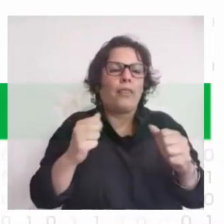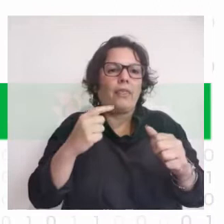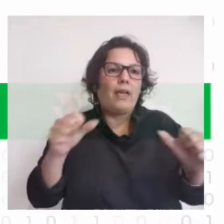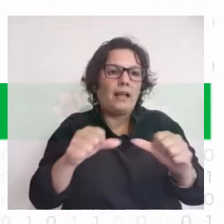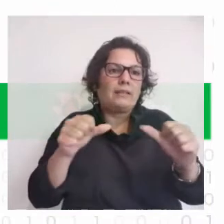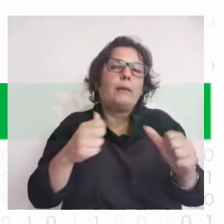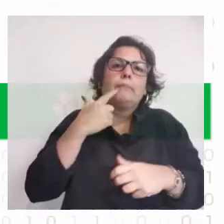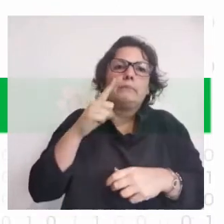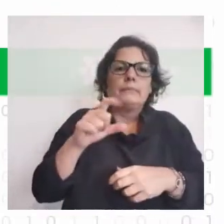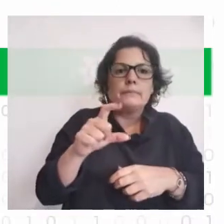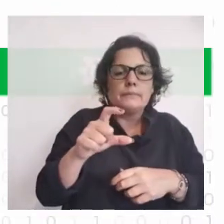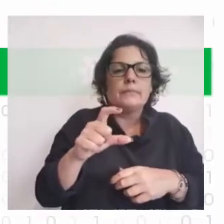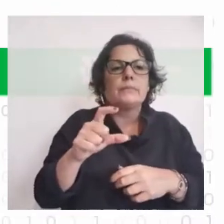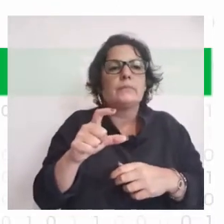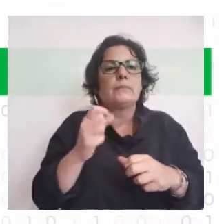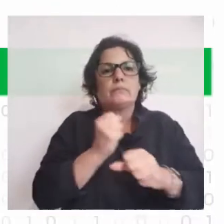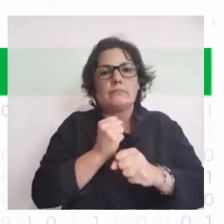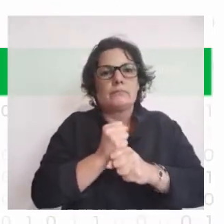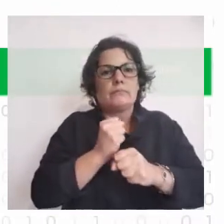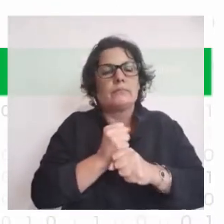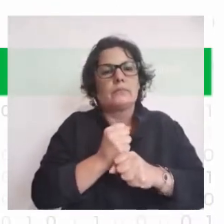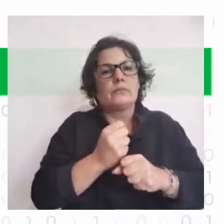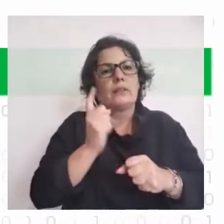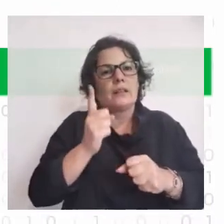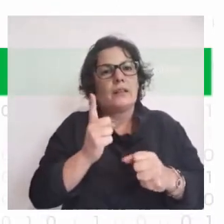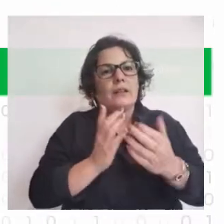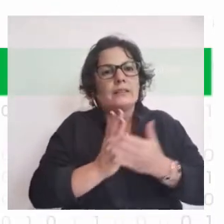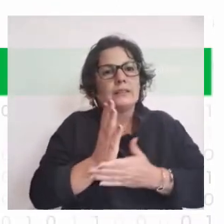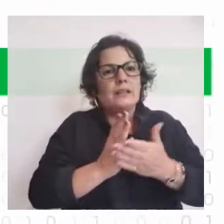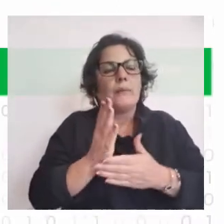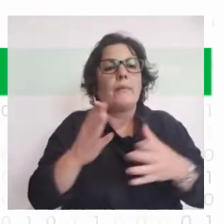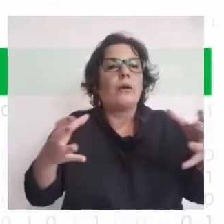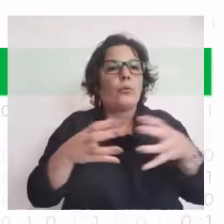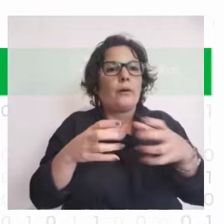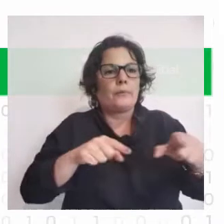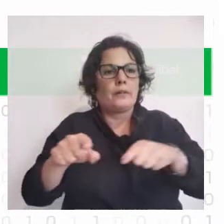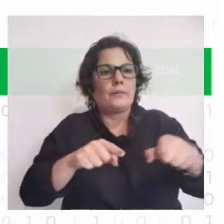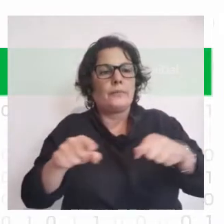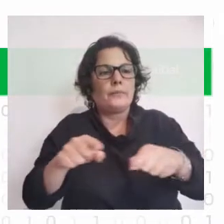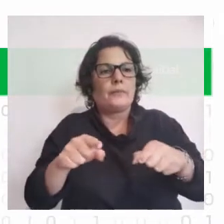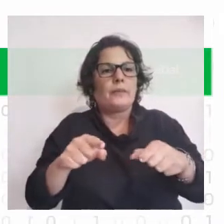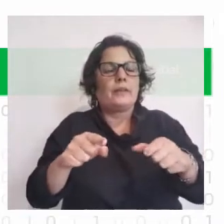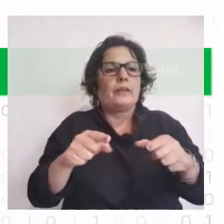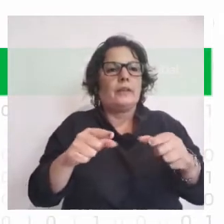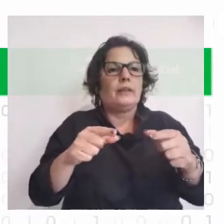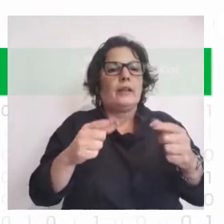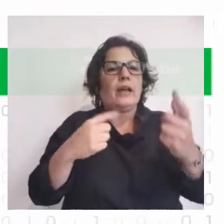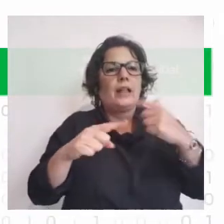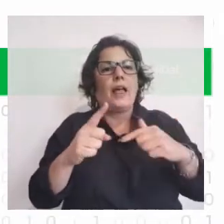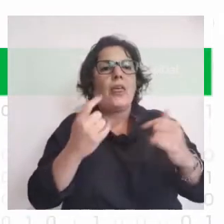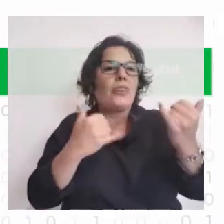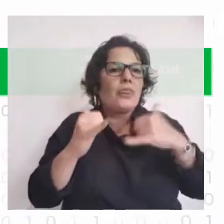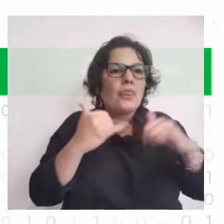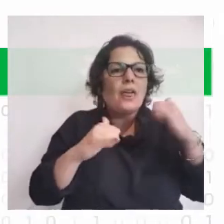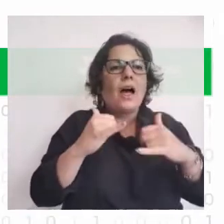supuesto que el trabajo tiene que estar siempre en conjunto con un cuerpo técnico, porque obviamente que datos sin cuerpo